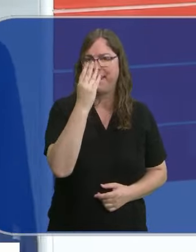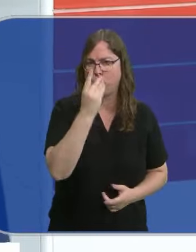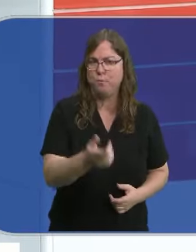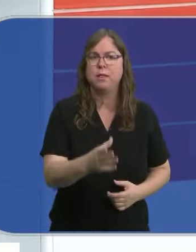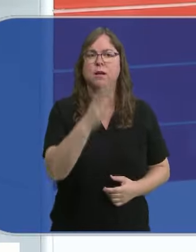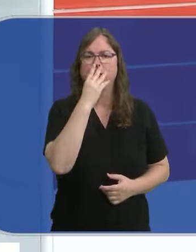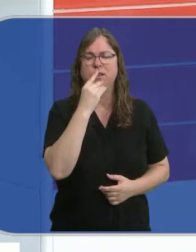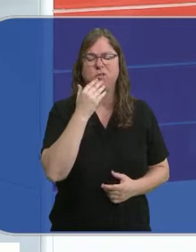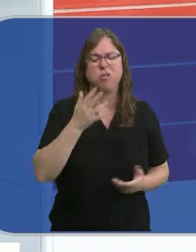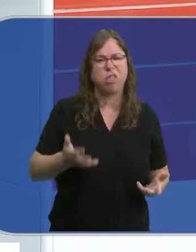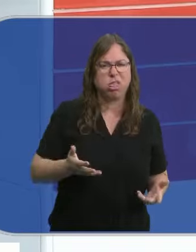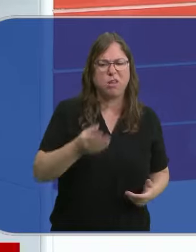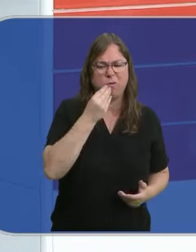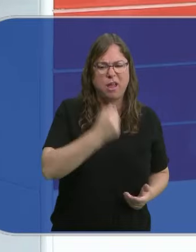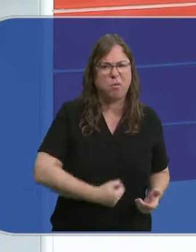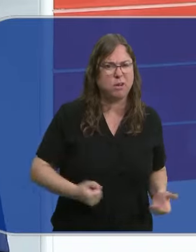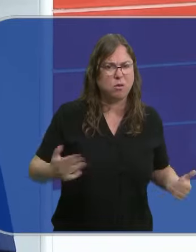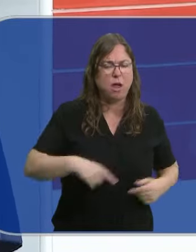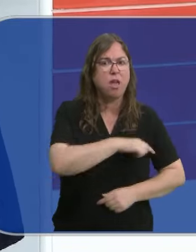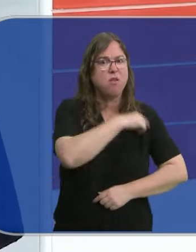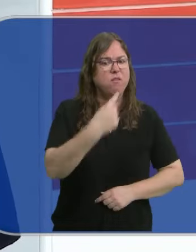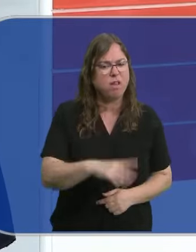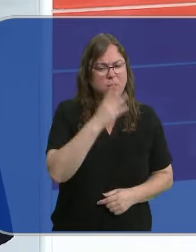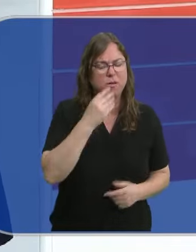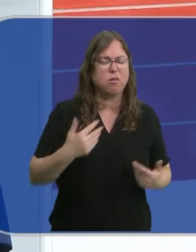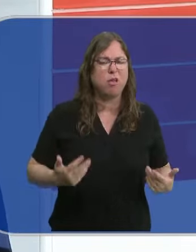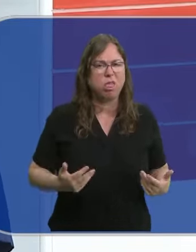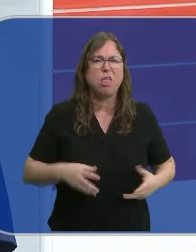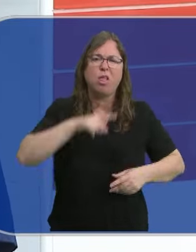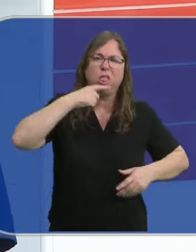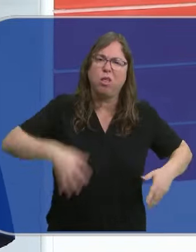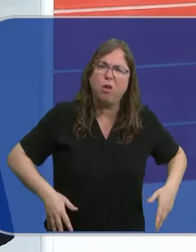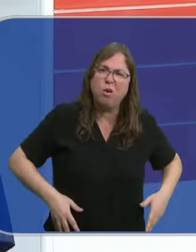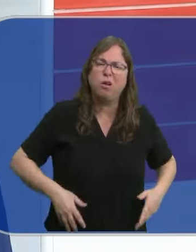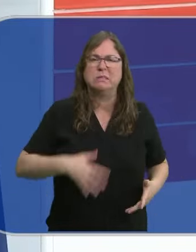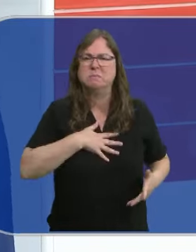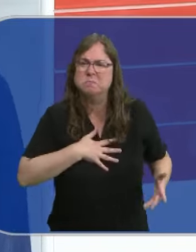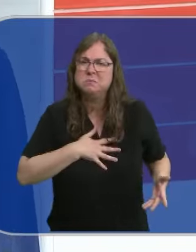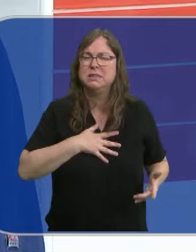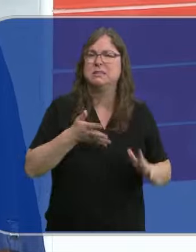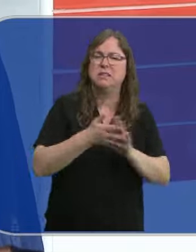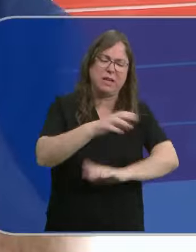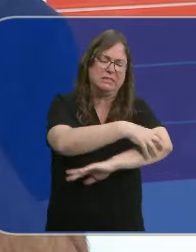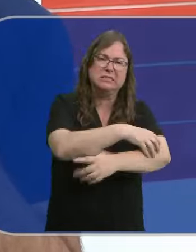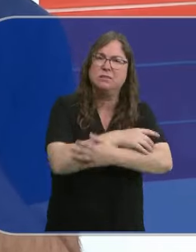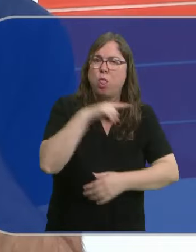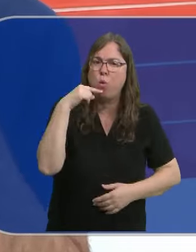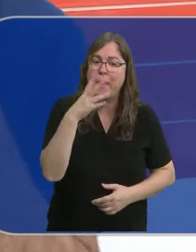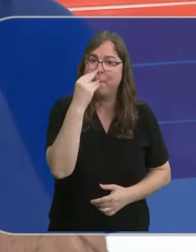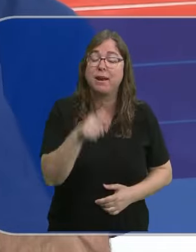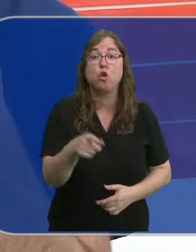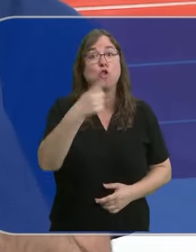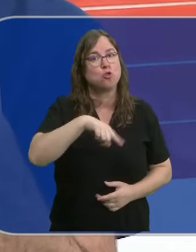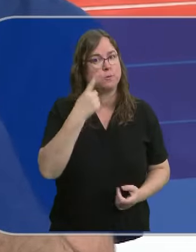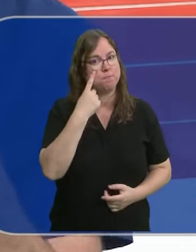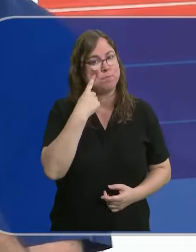está apático, deja de comer, tiene fiebre, tiene dolores musculares, tiene antropatías, es decir, de las articulaciones. Deberíamos tener un